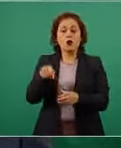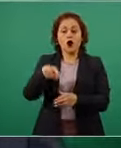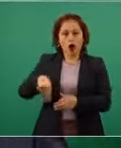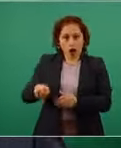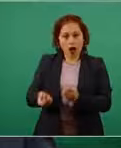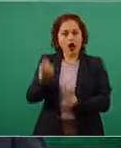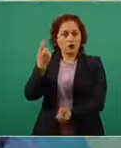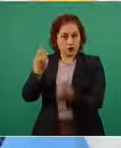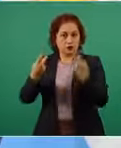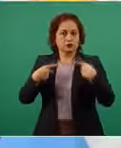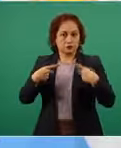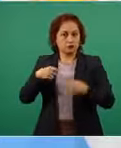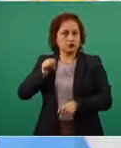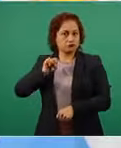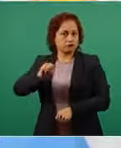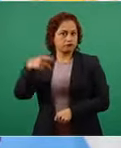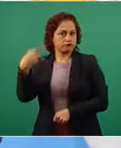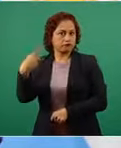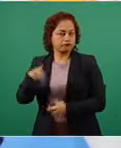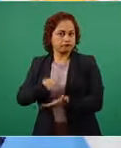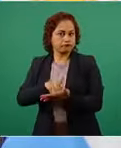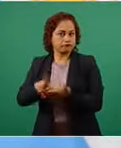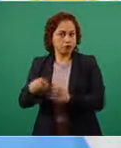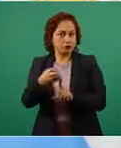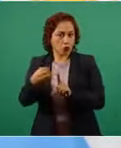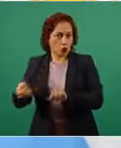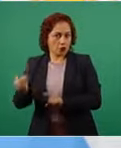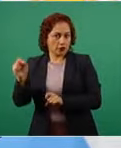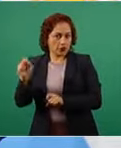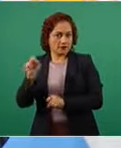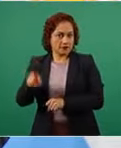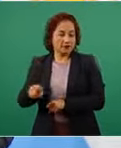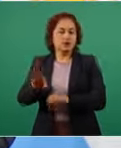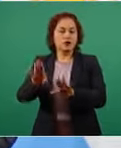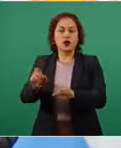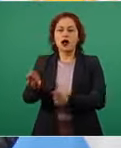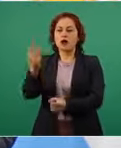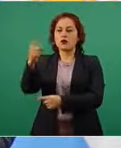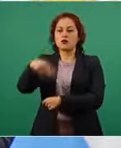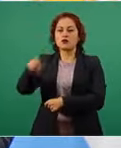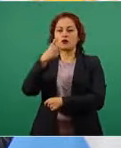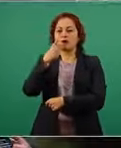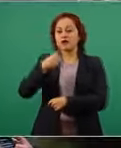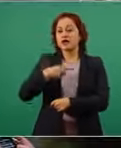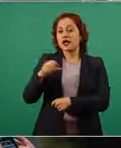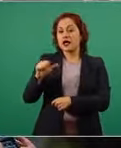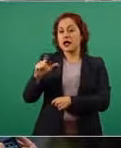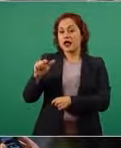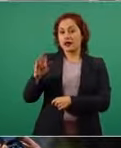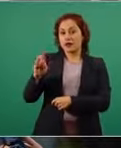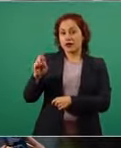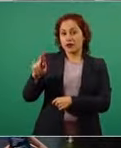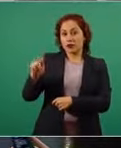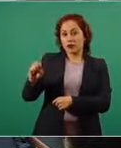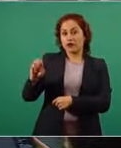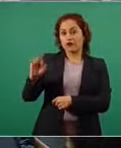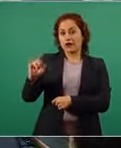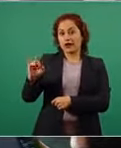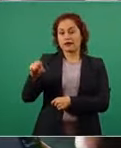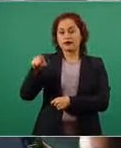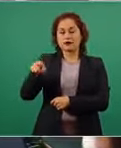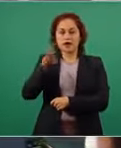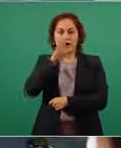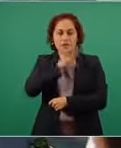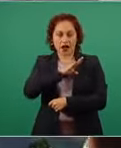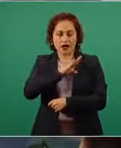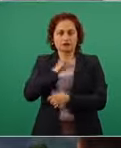los medios en Argentina ponen entre Alberto Fernández entre los que recibió la vacuna indebidamente pero yo me